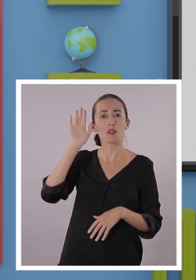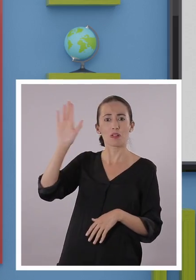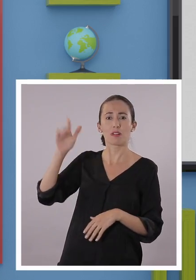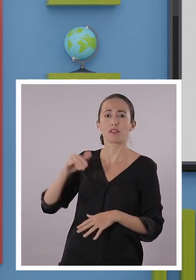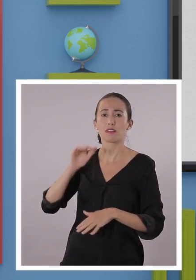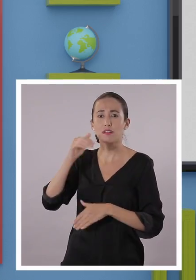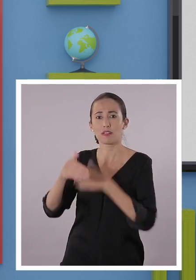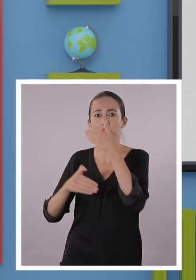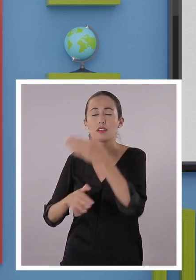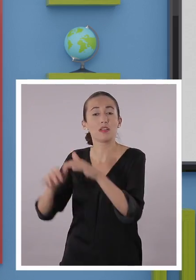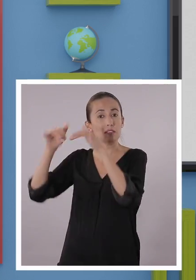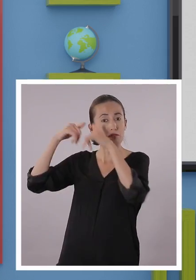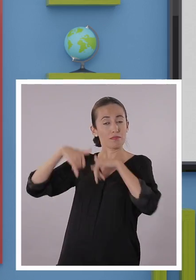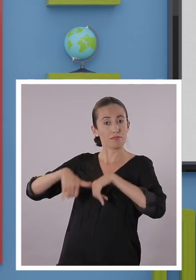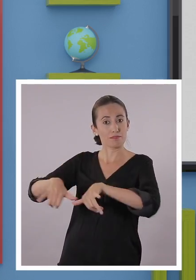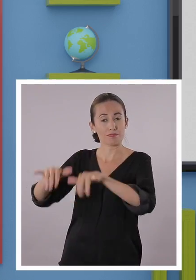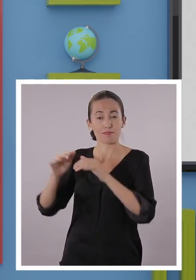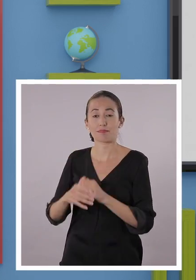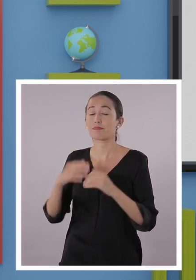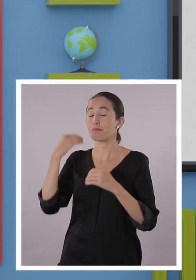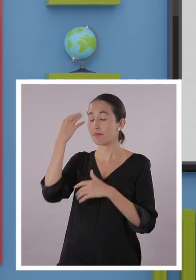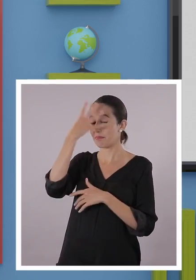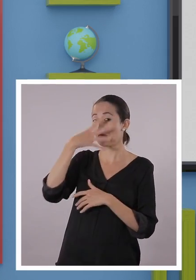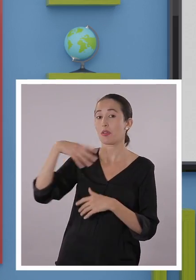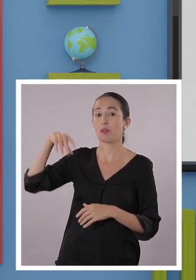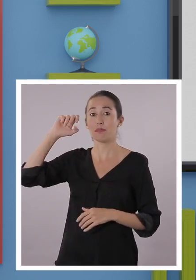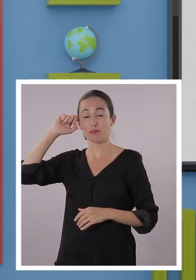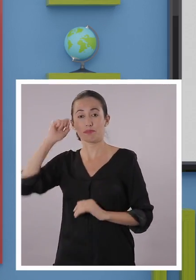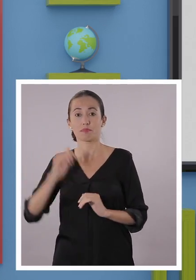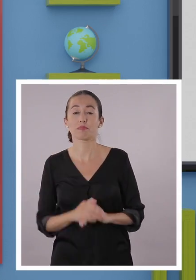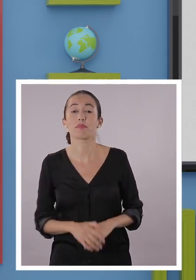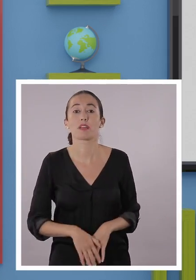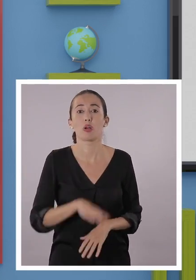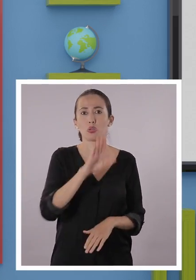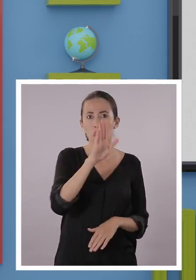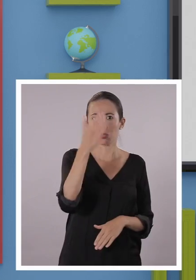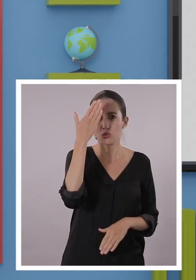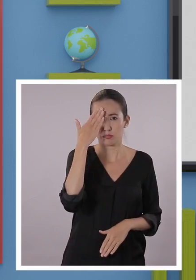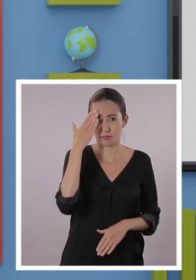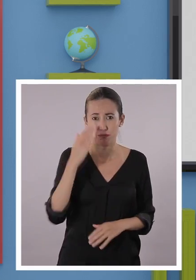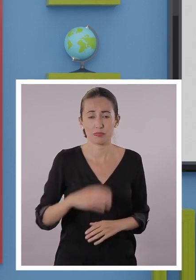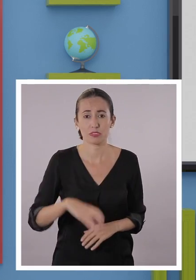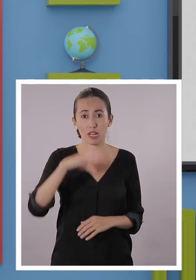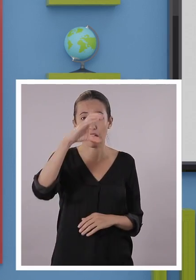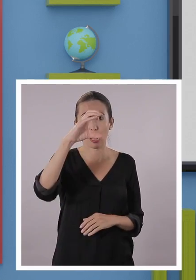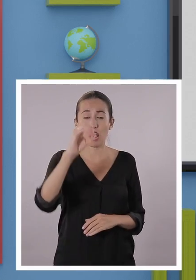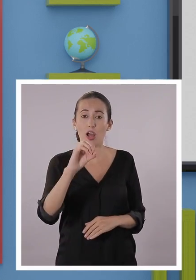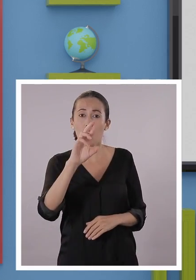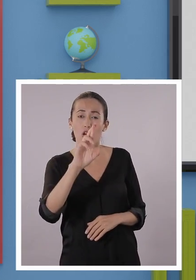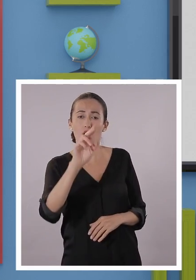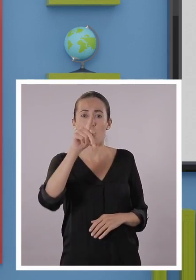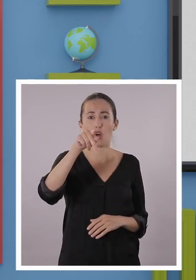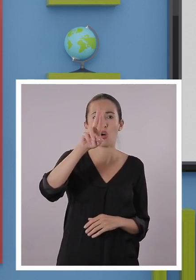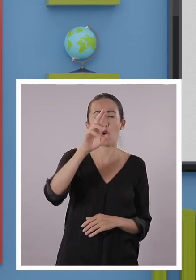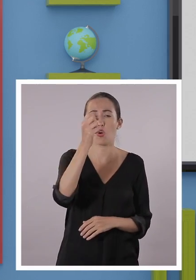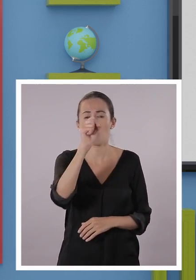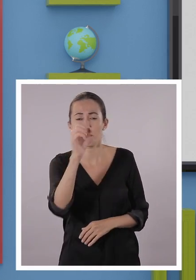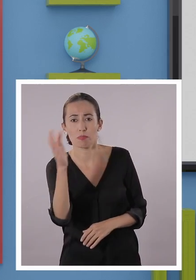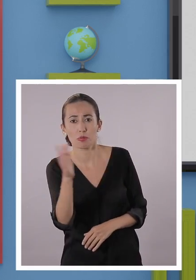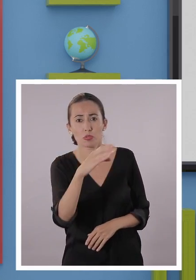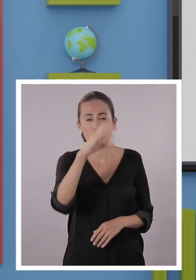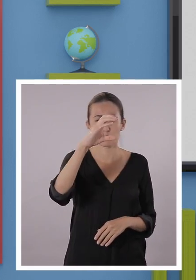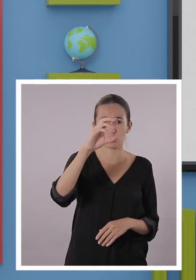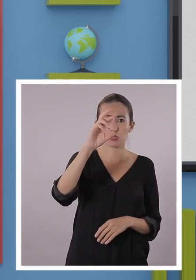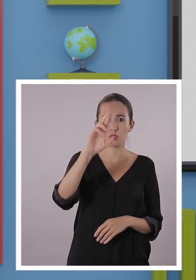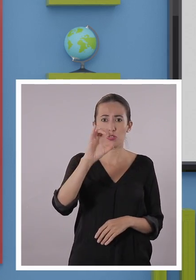Entonces me trajo muy buenos recuerdos, muy buenos recuerdos al día de hoy. Pero Santi, ¿sabías que el Corpus Christi es una celebración que viene desde la colonia?